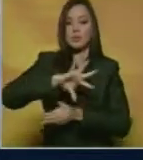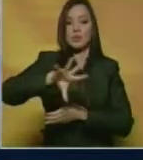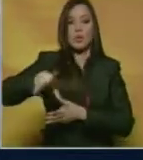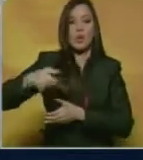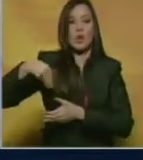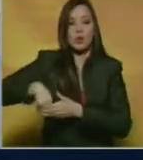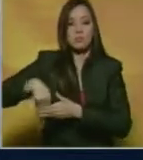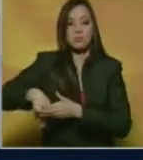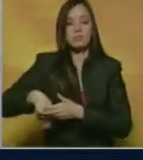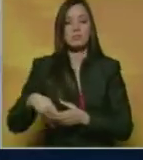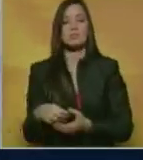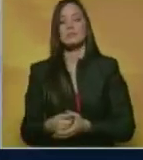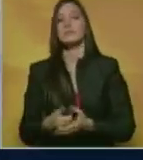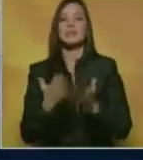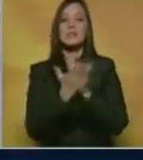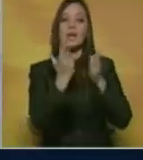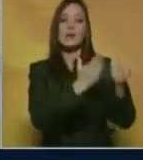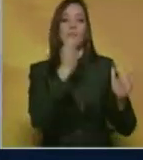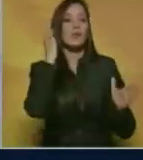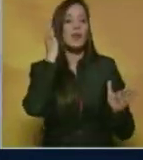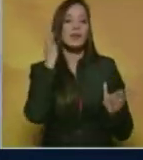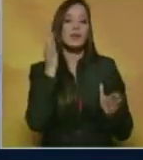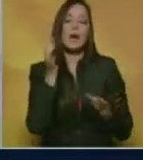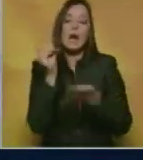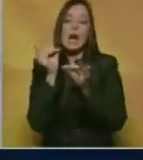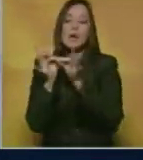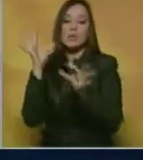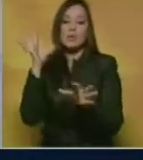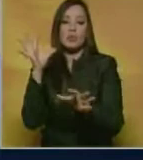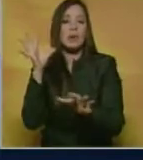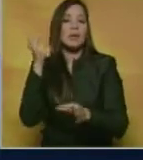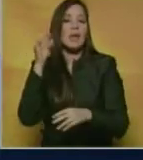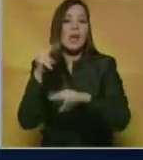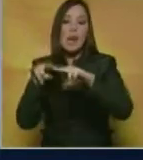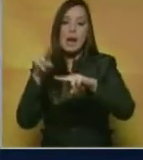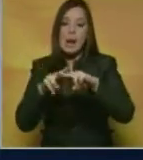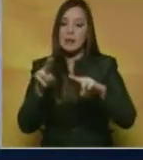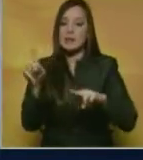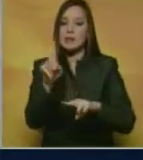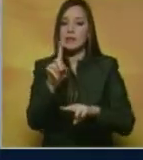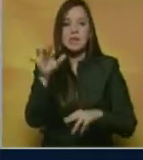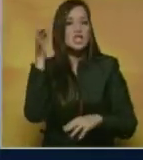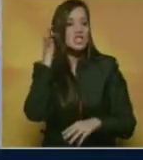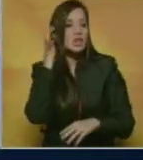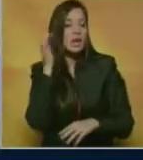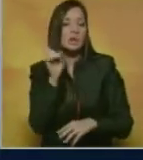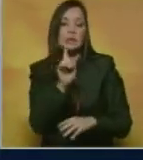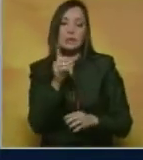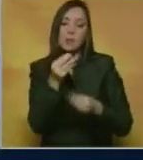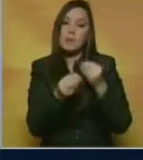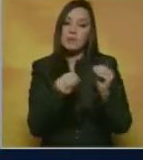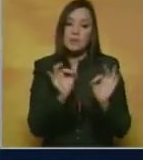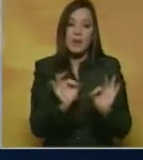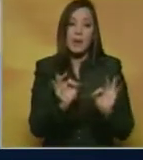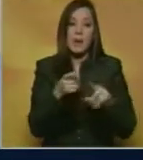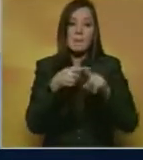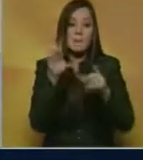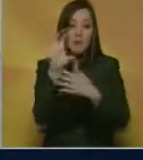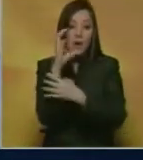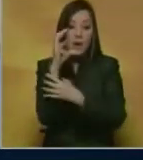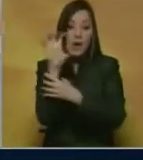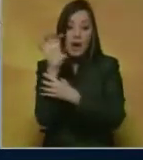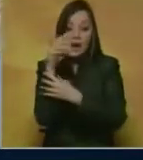estudiantes. Afortunadamente las niñas salieron ilesas del hecho. Sin embargo, las cámaras de seguridad del Cristo Rey